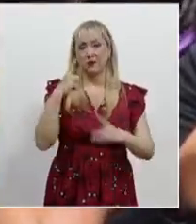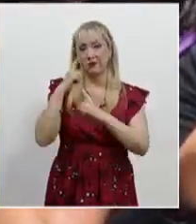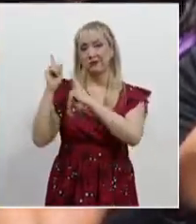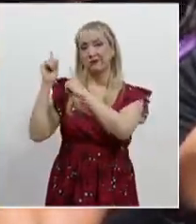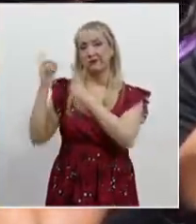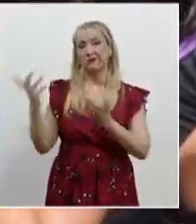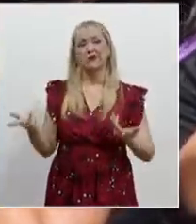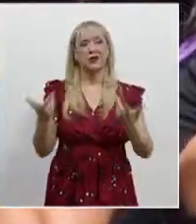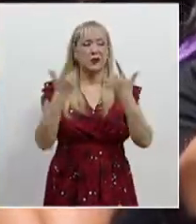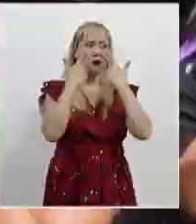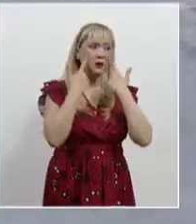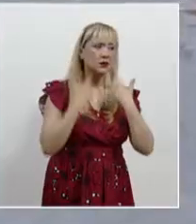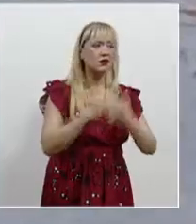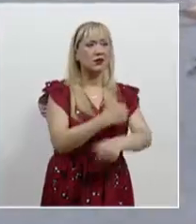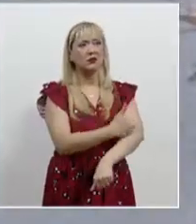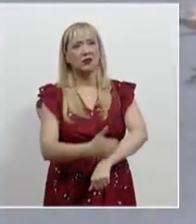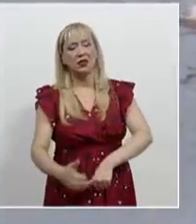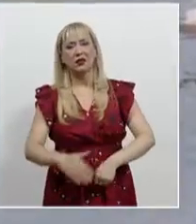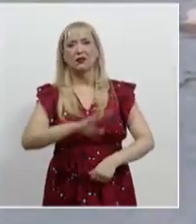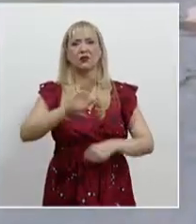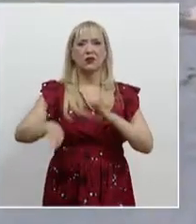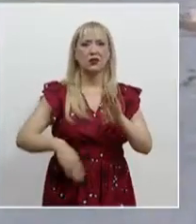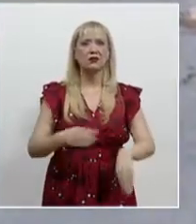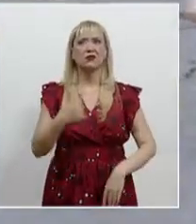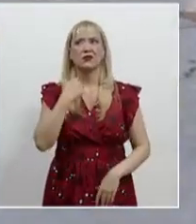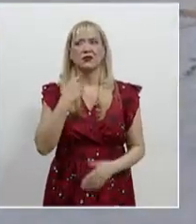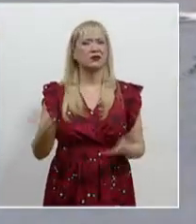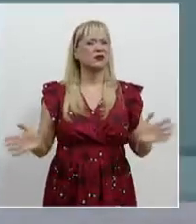familias y para la sociedad en general.